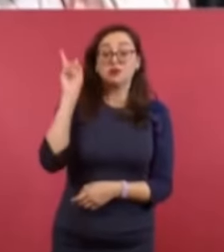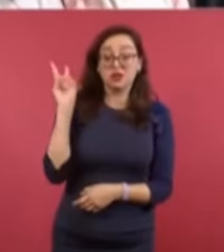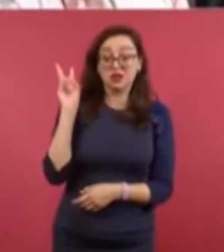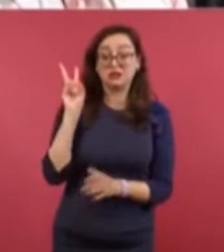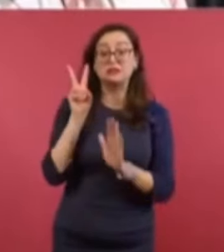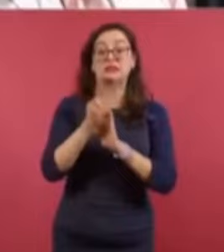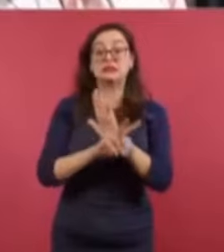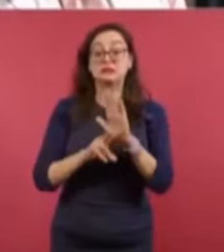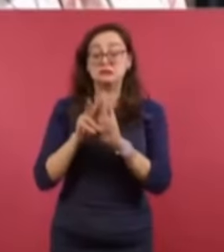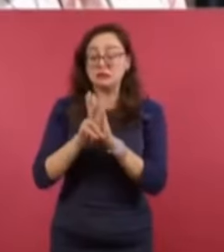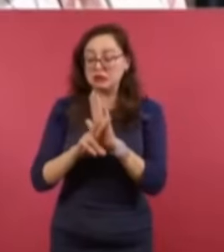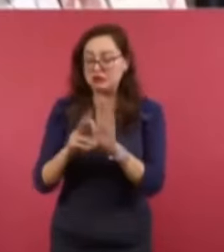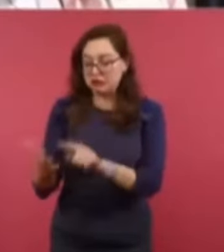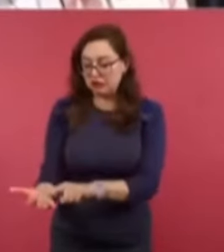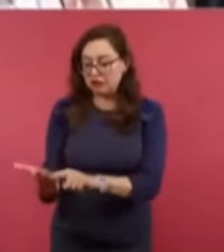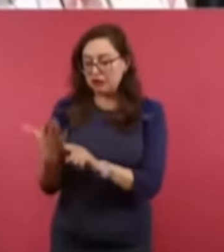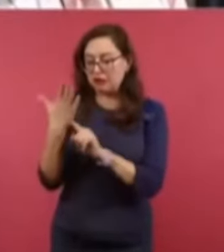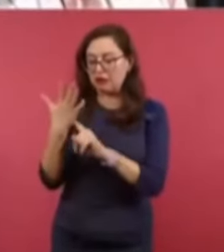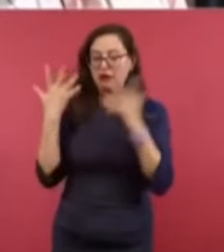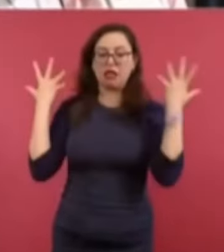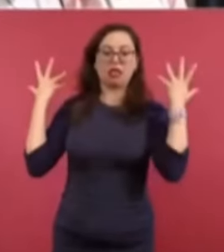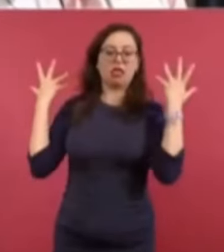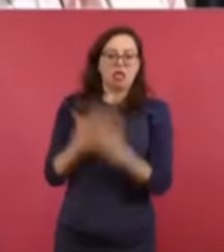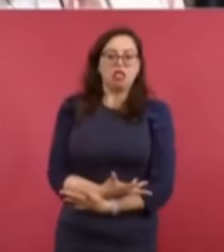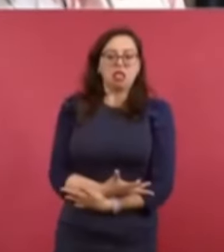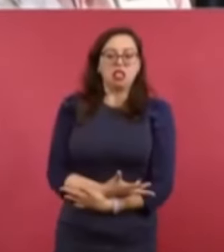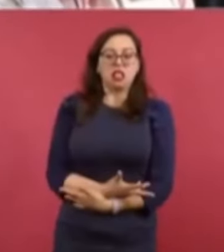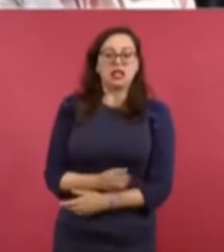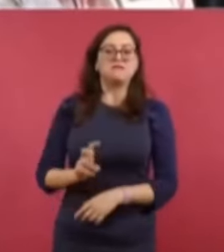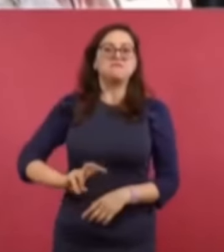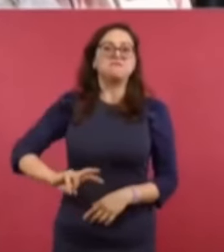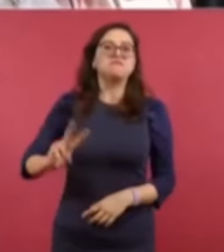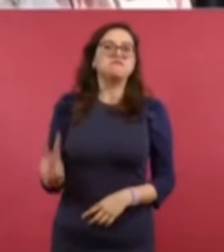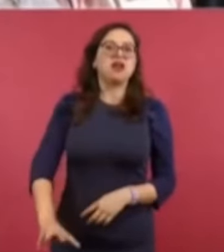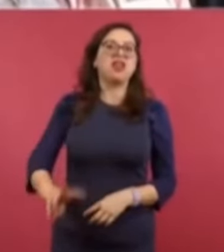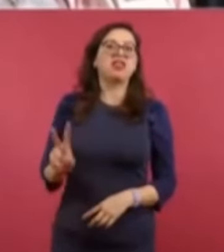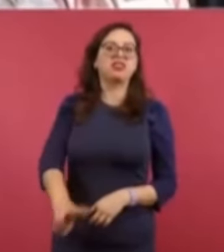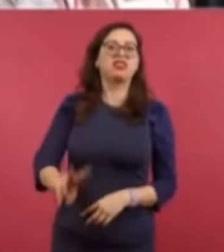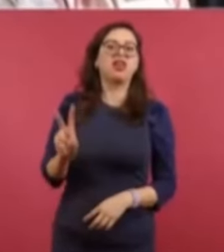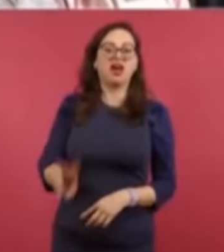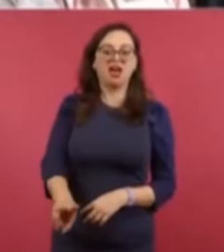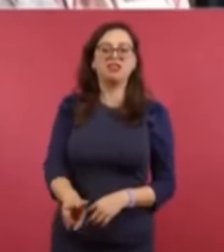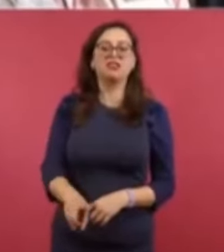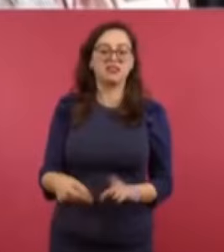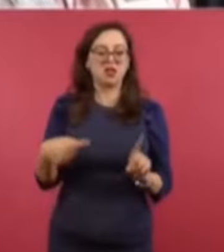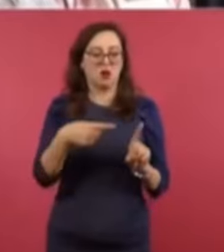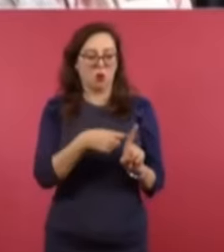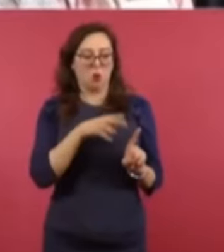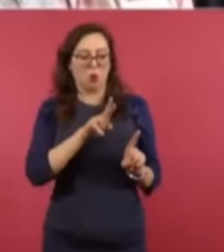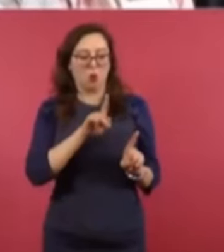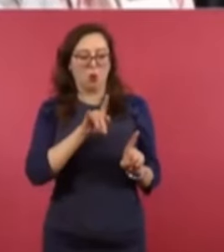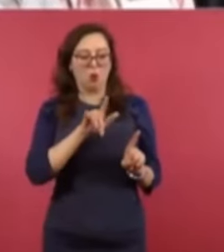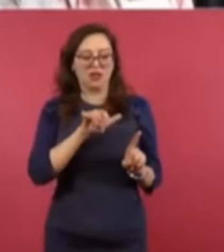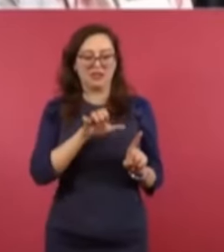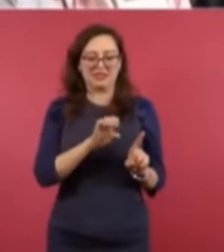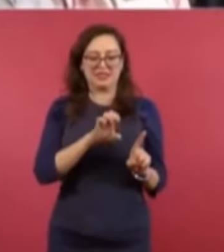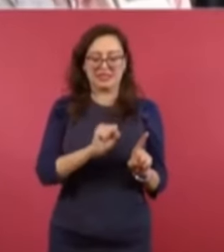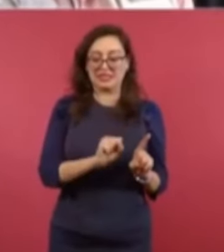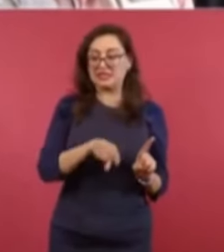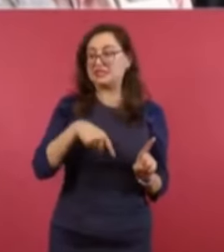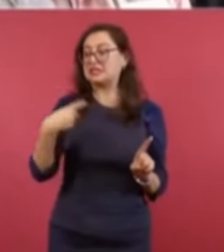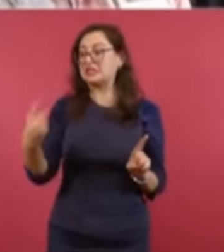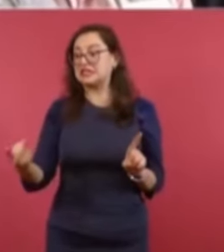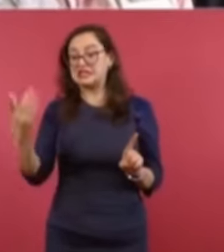este video, pues esa leyenda se convirtió en un hecho real. Este video muestra al entonces